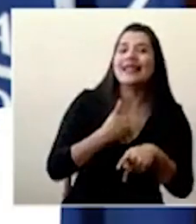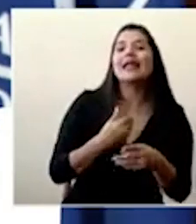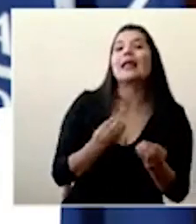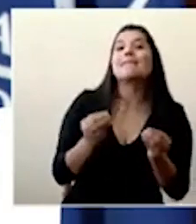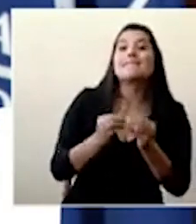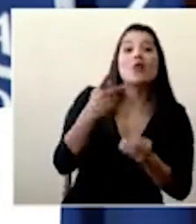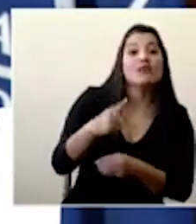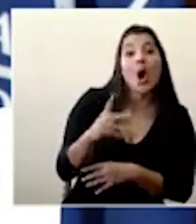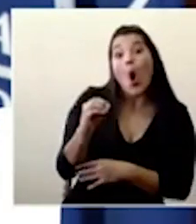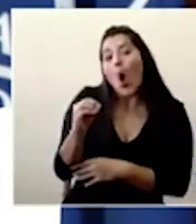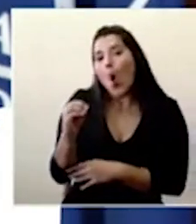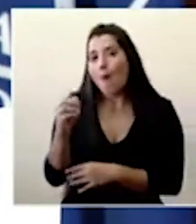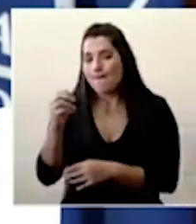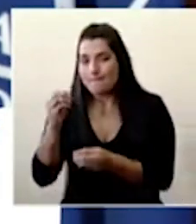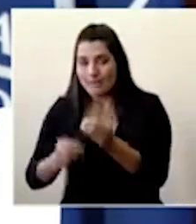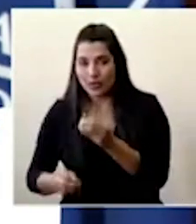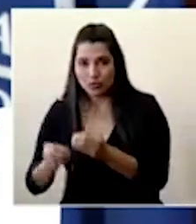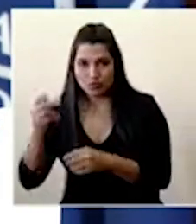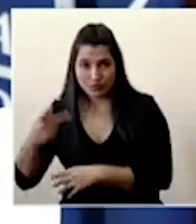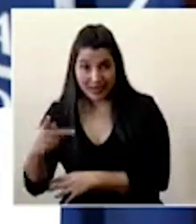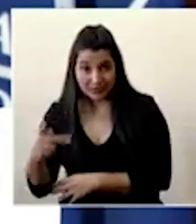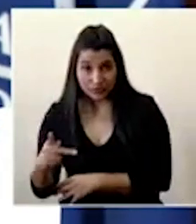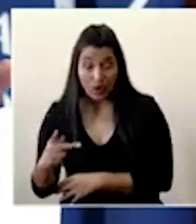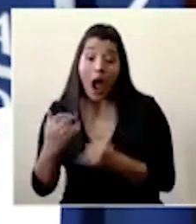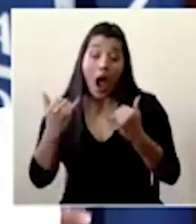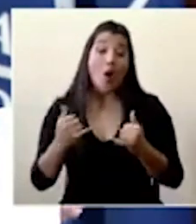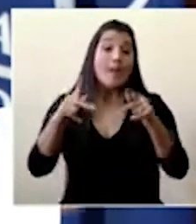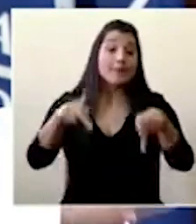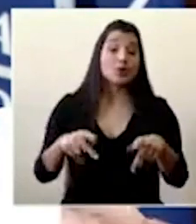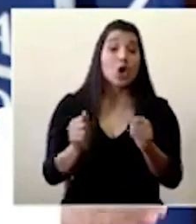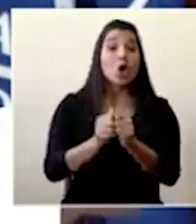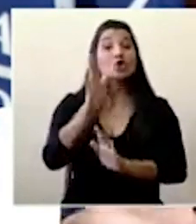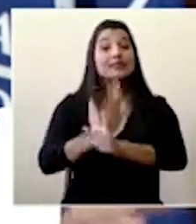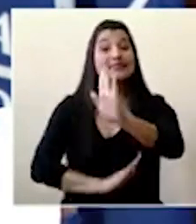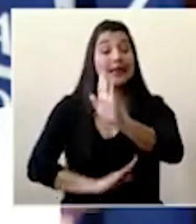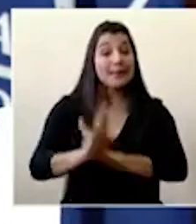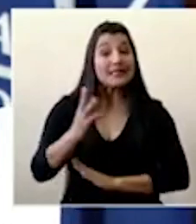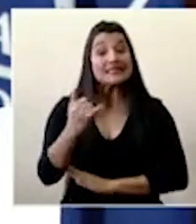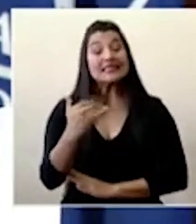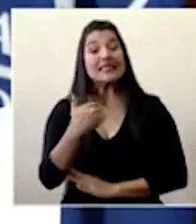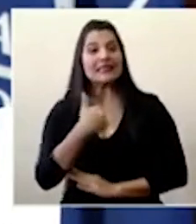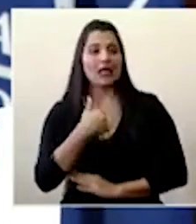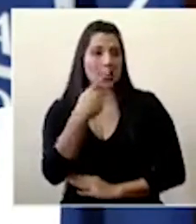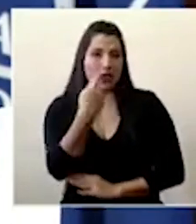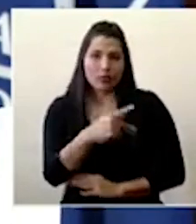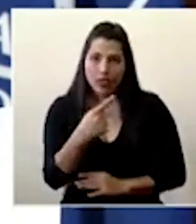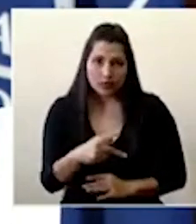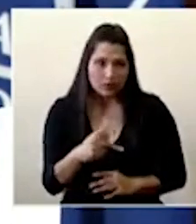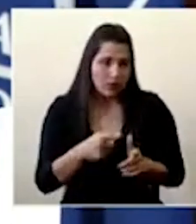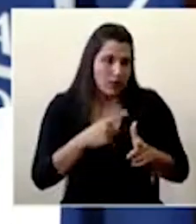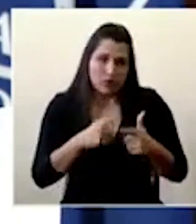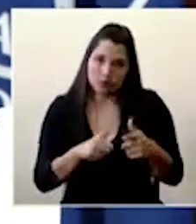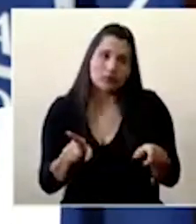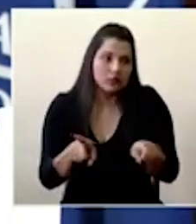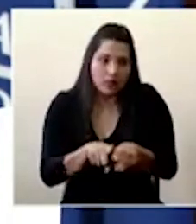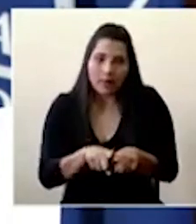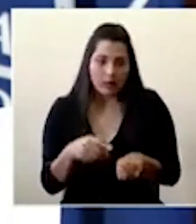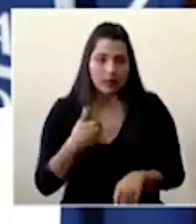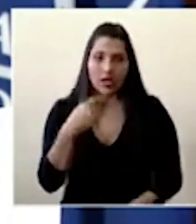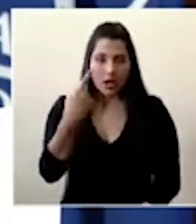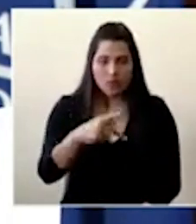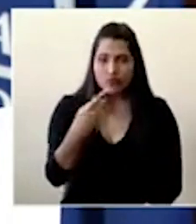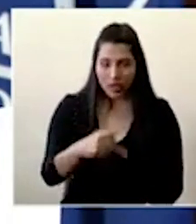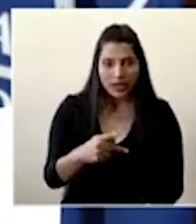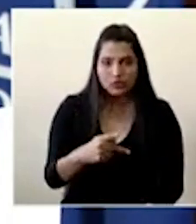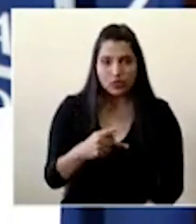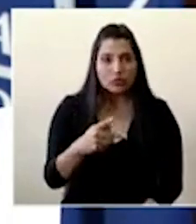justamente lo que hablábamos las personas con situaciones especiales que tienen factores de riesgo asociados pues obviamente también están dentro del grupo de riesgo y eso ya